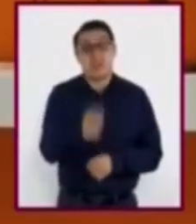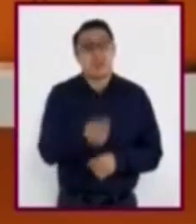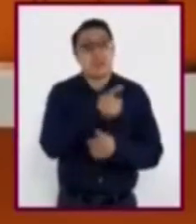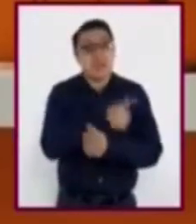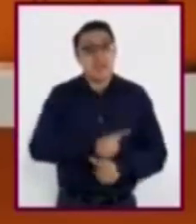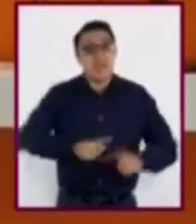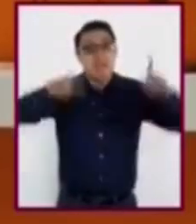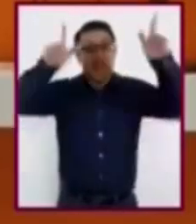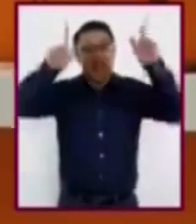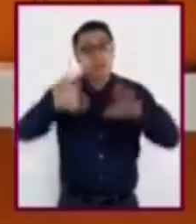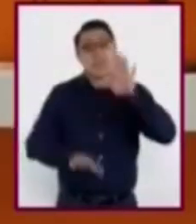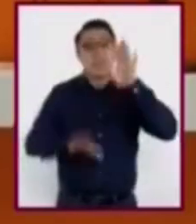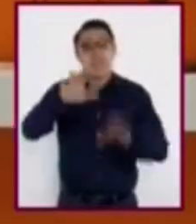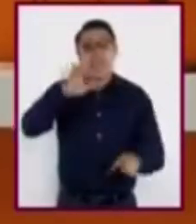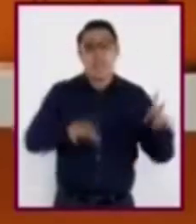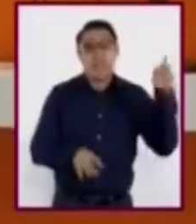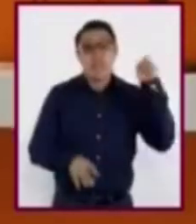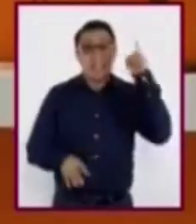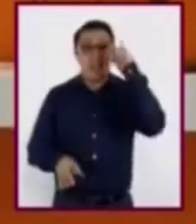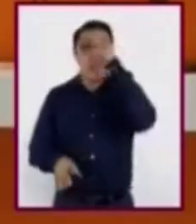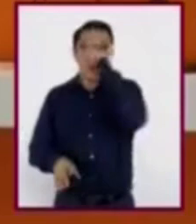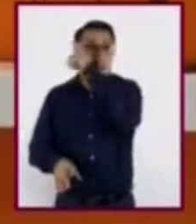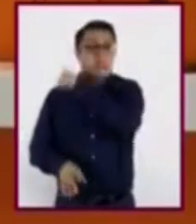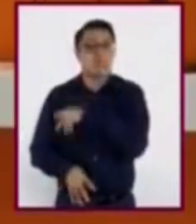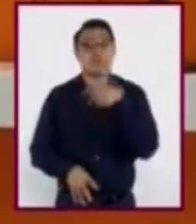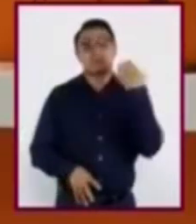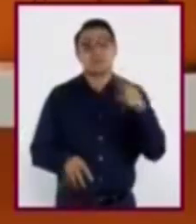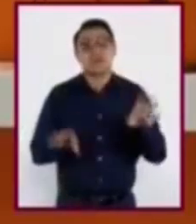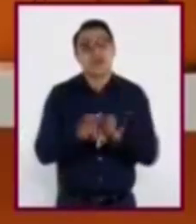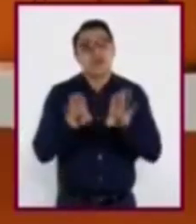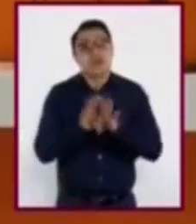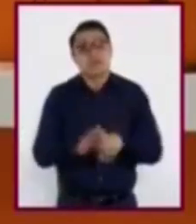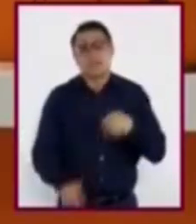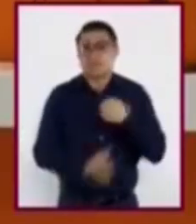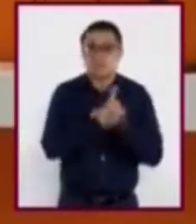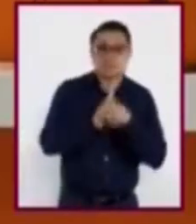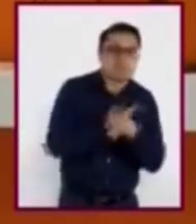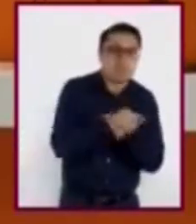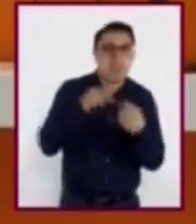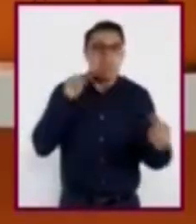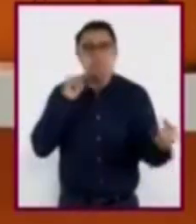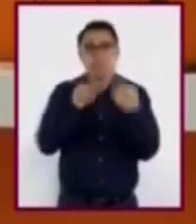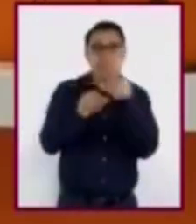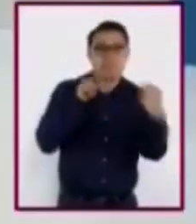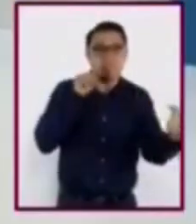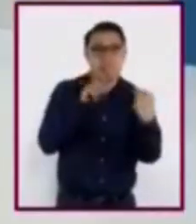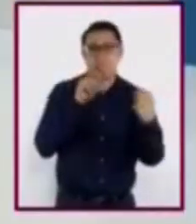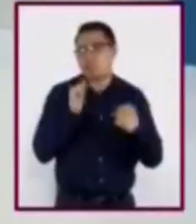se complique y da lugar a tensiones o dilemas y a desafíos.